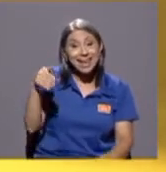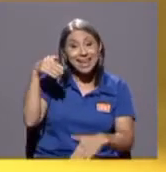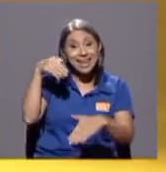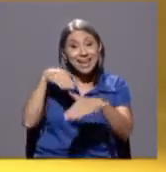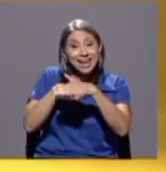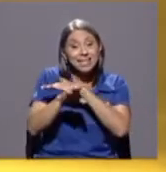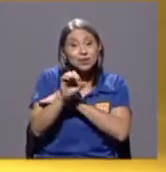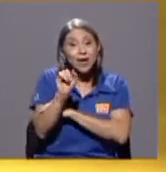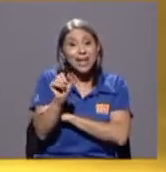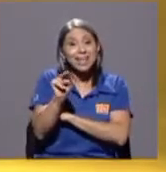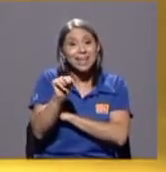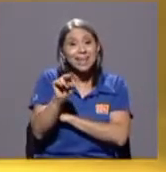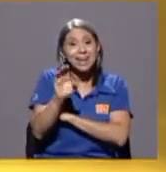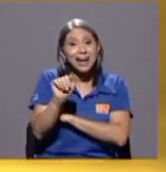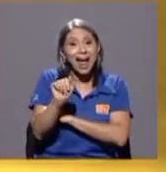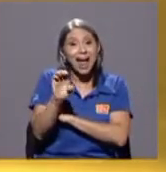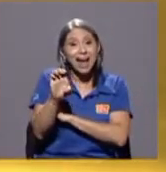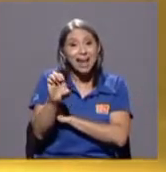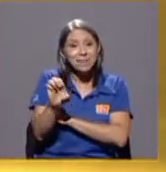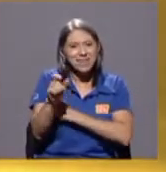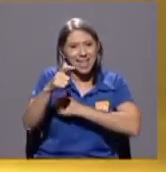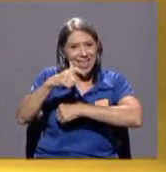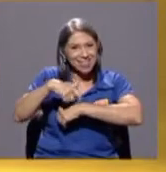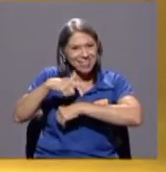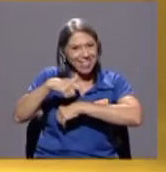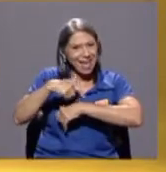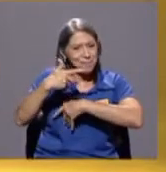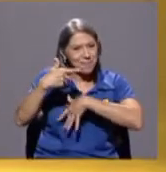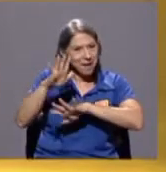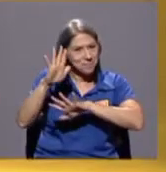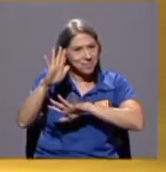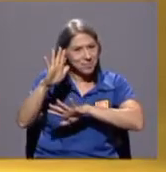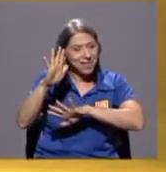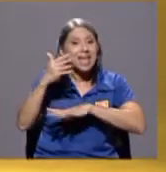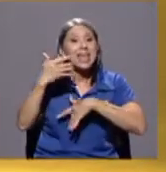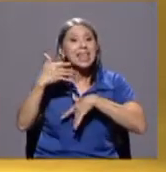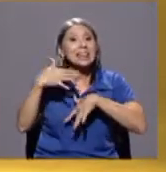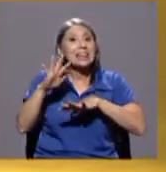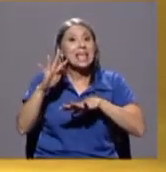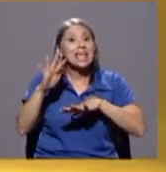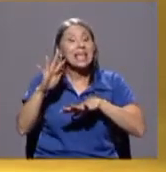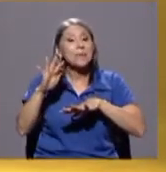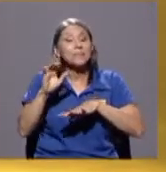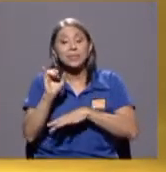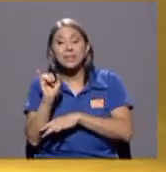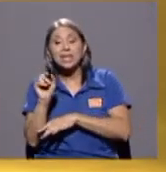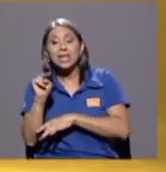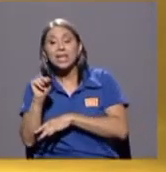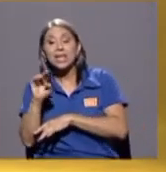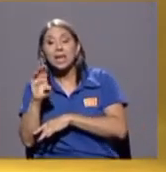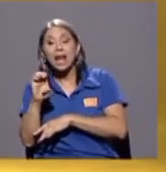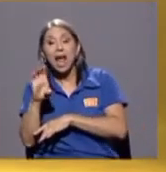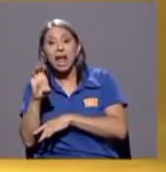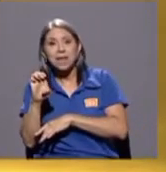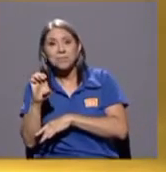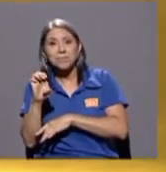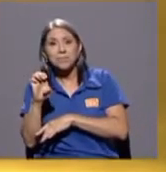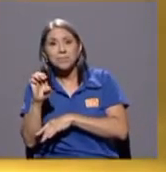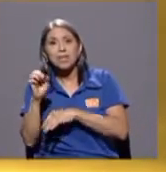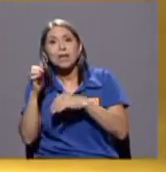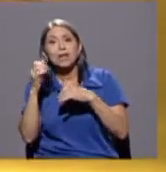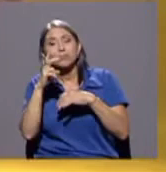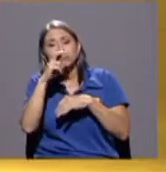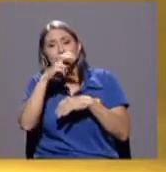en la etapa del viaje de Incae que todavía continúa en Nicaragua a el